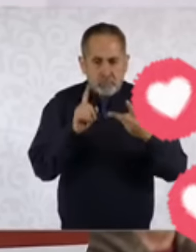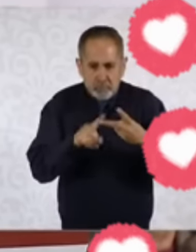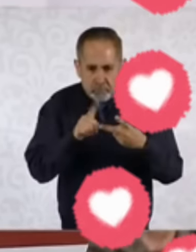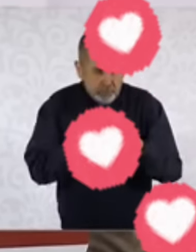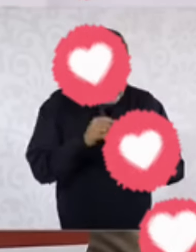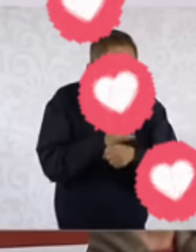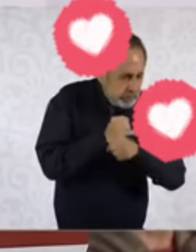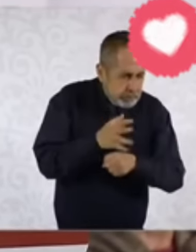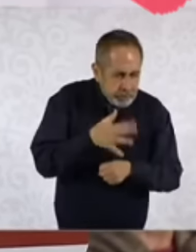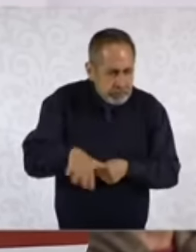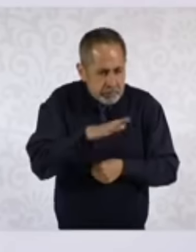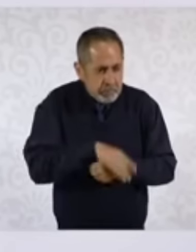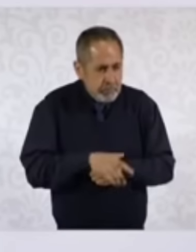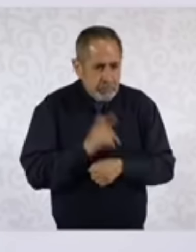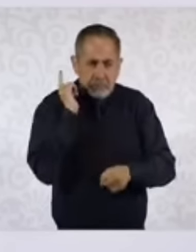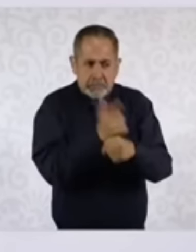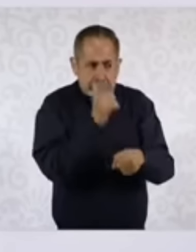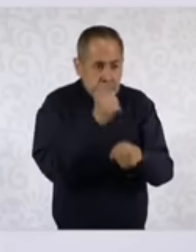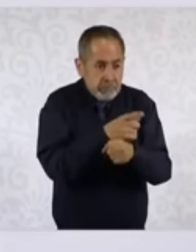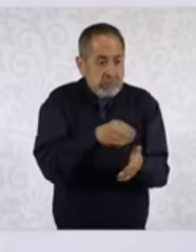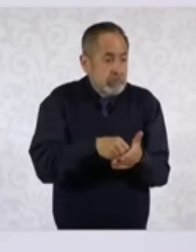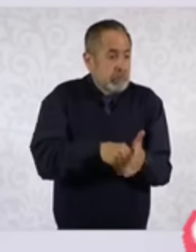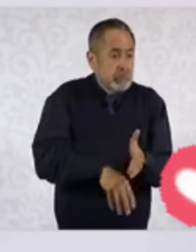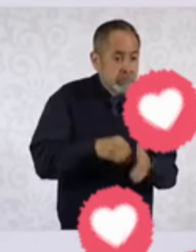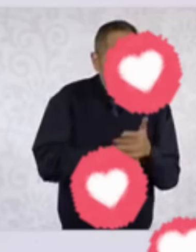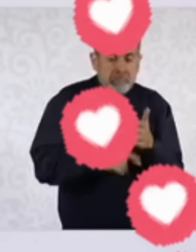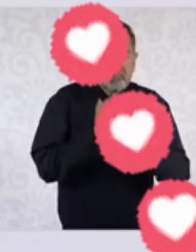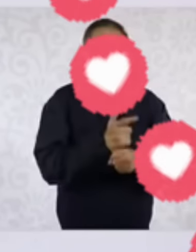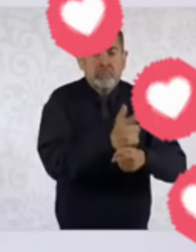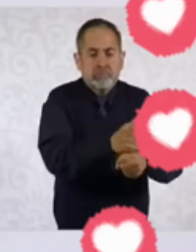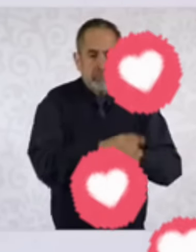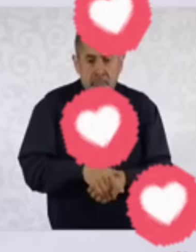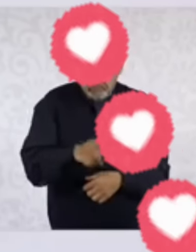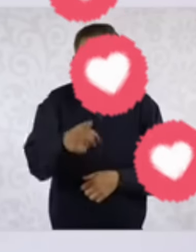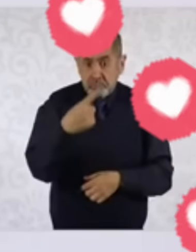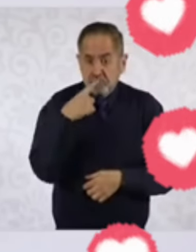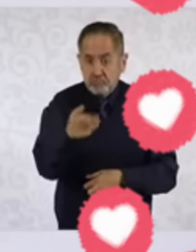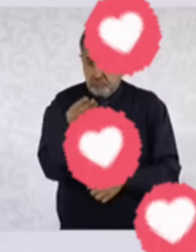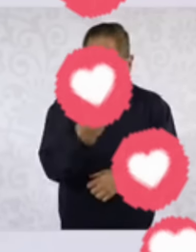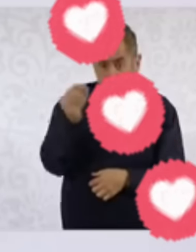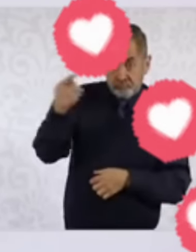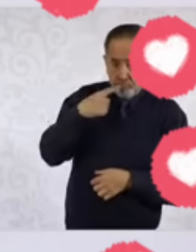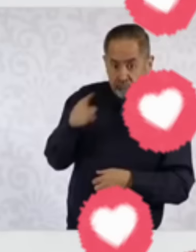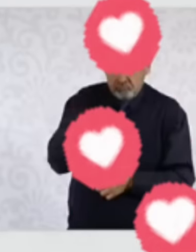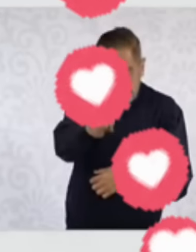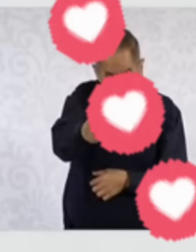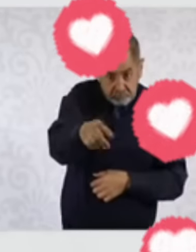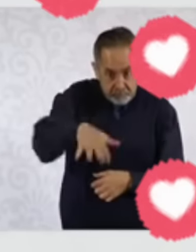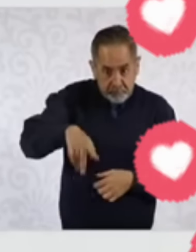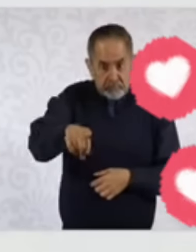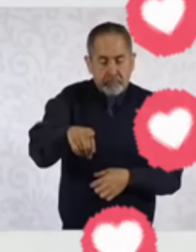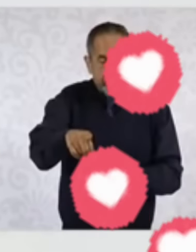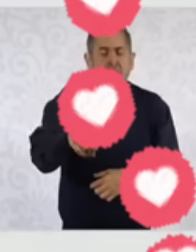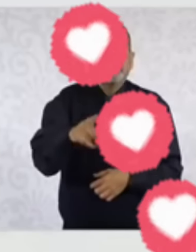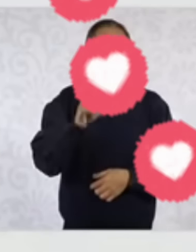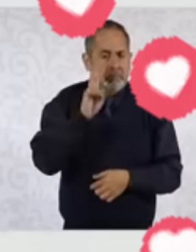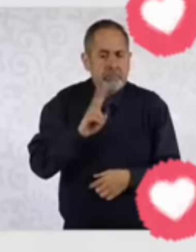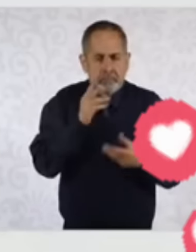cualquier evasión fiscal. Entonces, esta denuncia que haces en particular, pues hay que